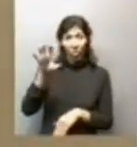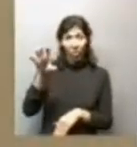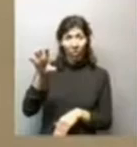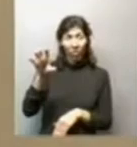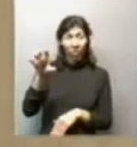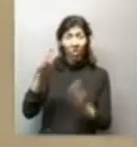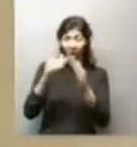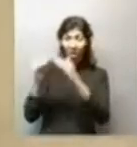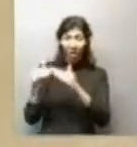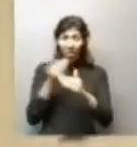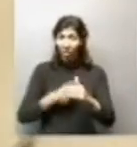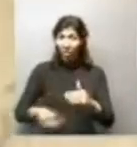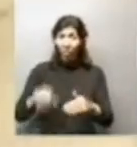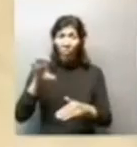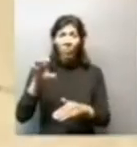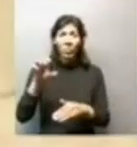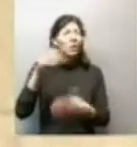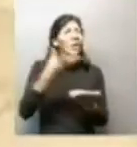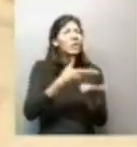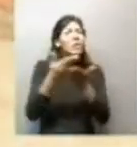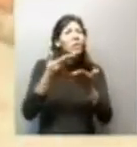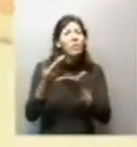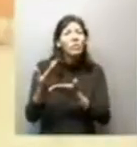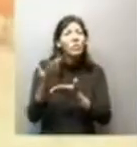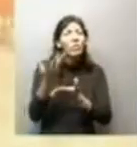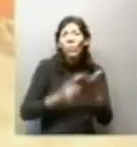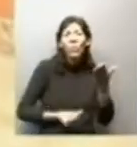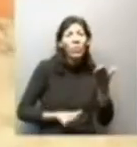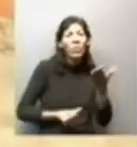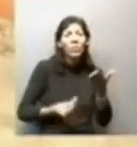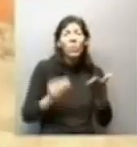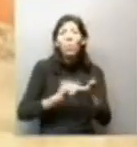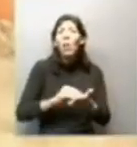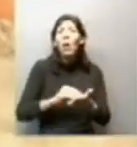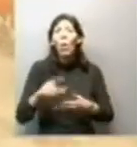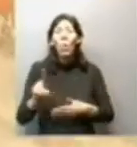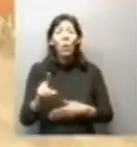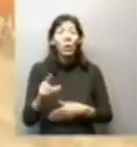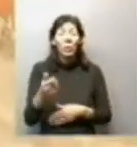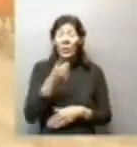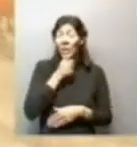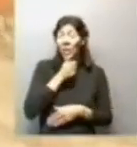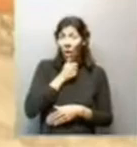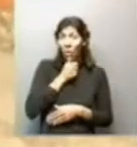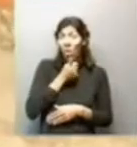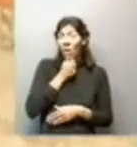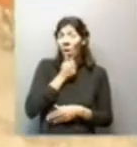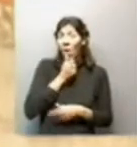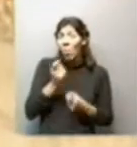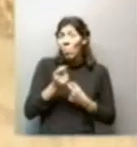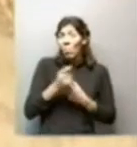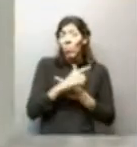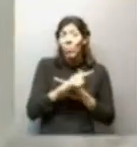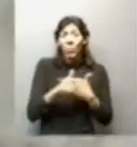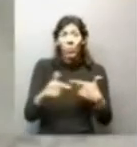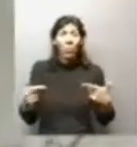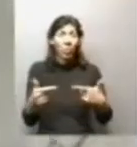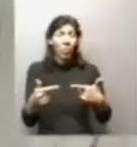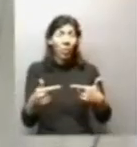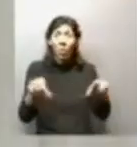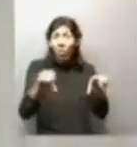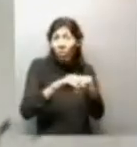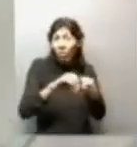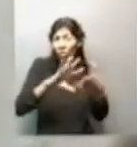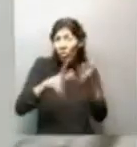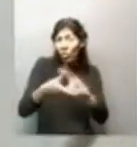Al gobierno. ¿Qué otros servicios fallan acá? Todo. El agua no tenemos agua propia. Tenemos